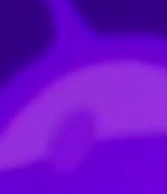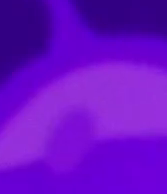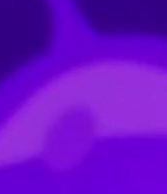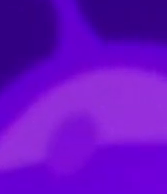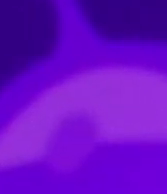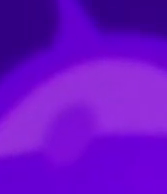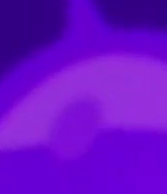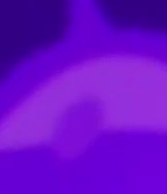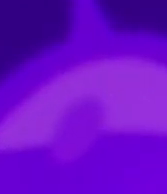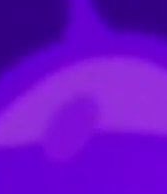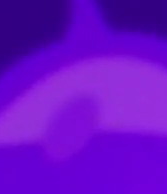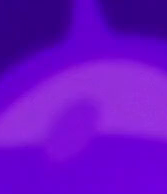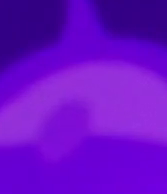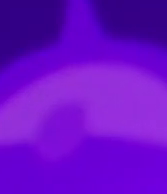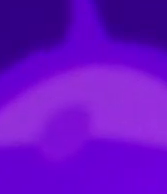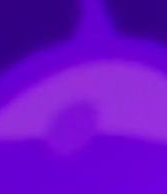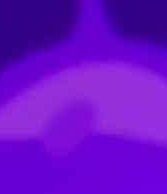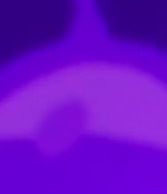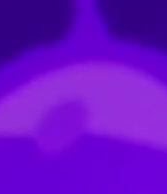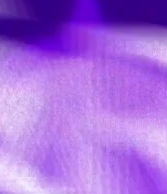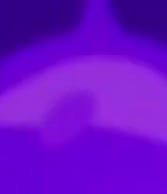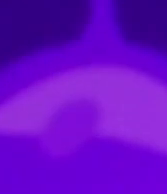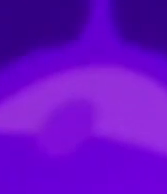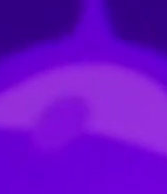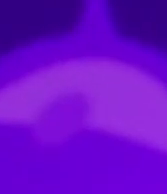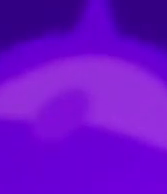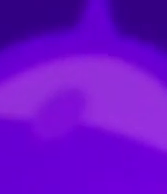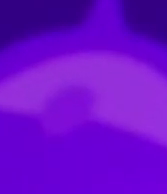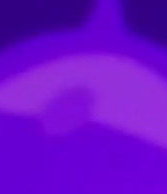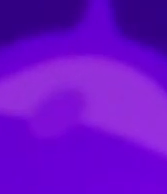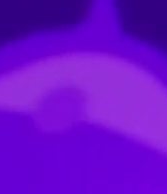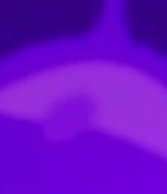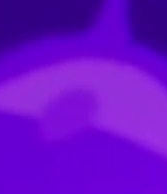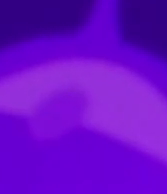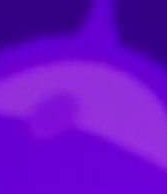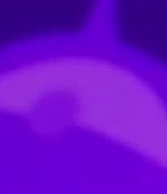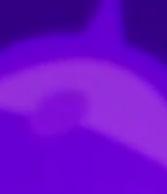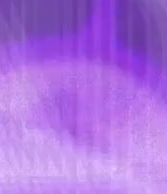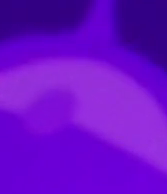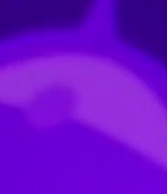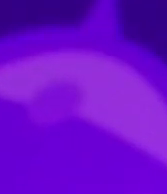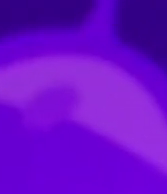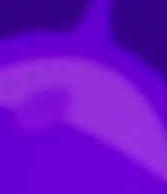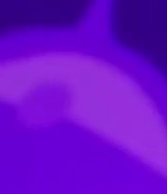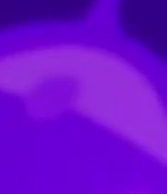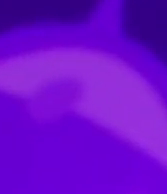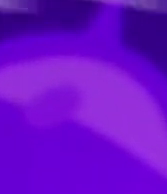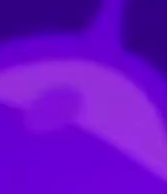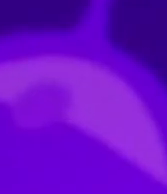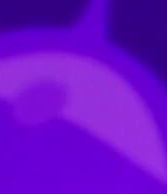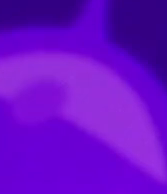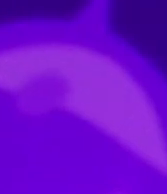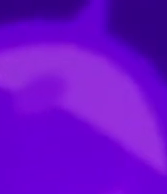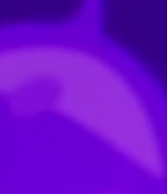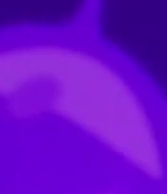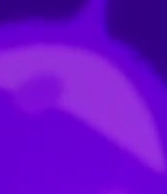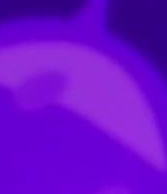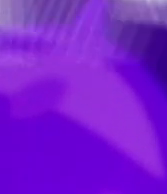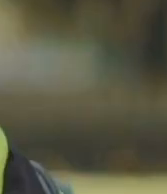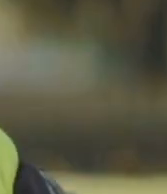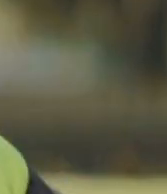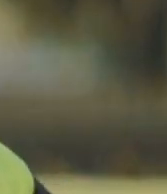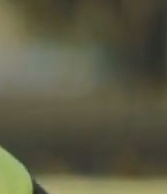Falta de aire y dificultad para respirar Coloración azulada en labios o cara Somnolencia y deshidratación